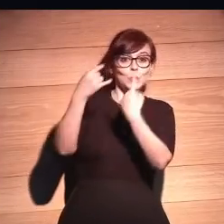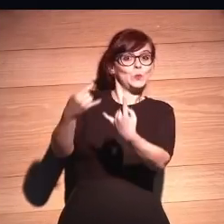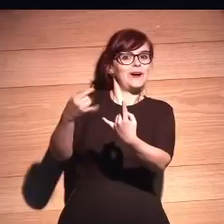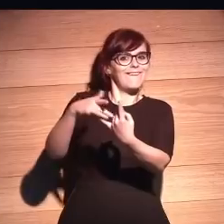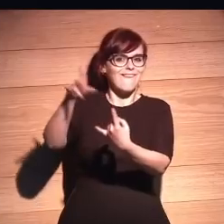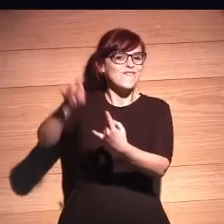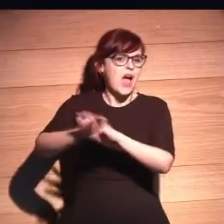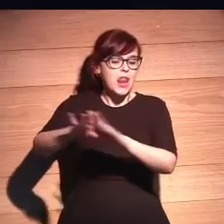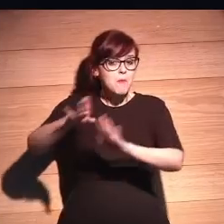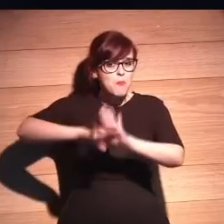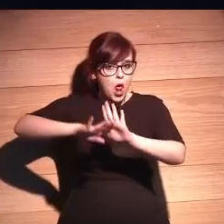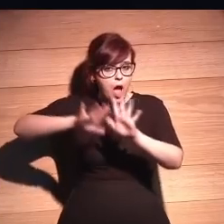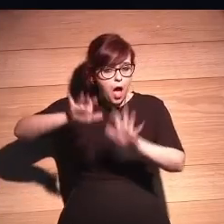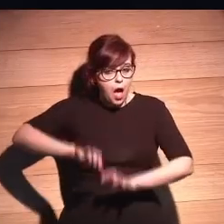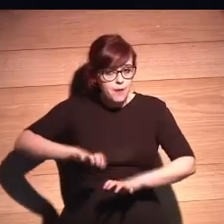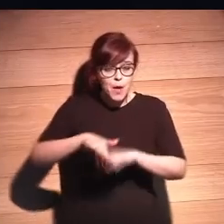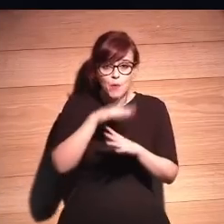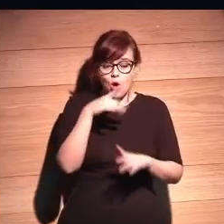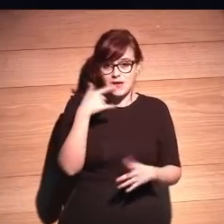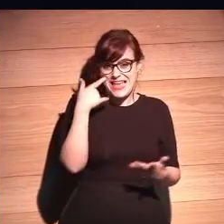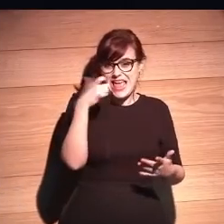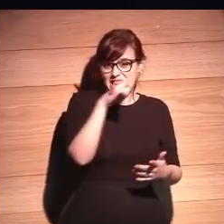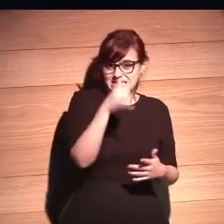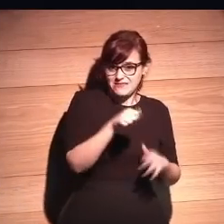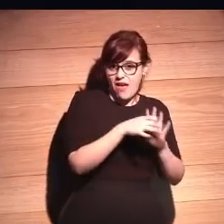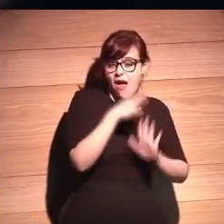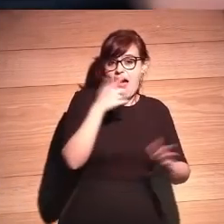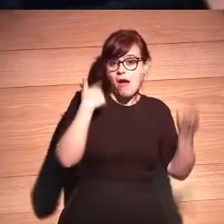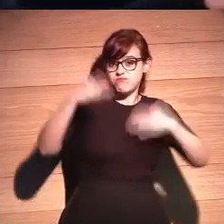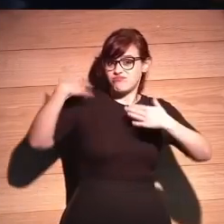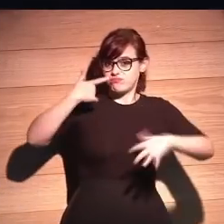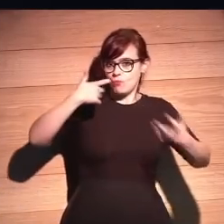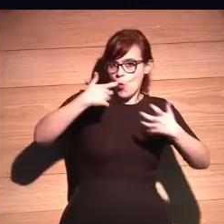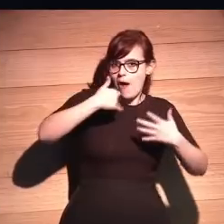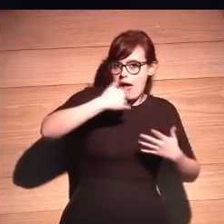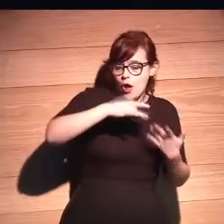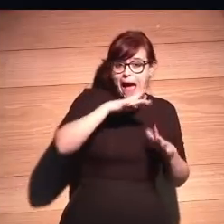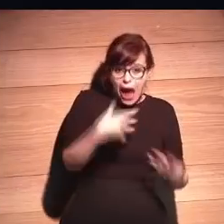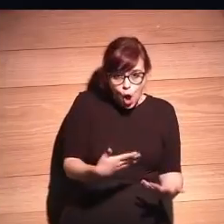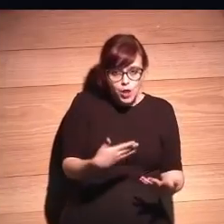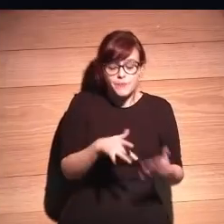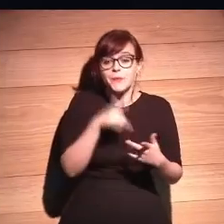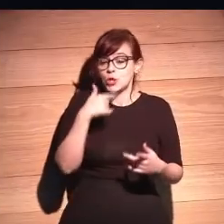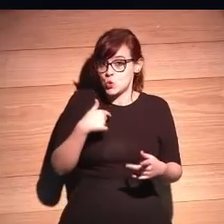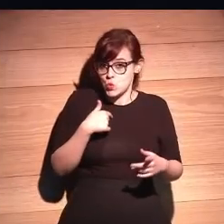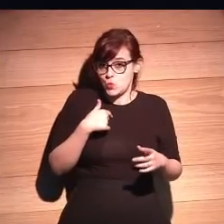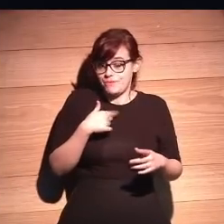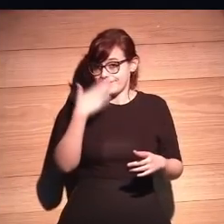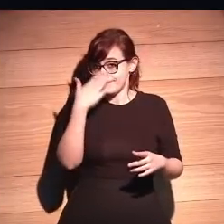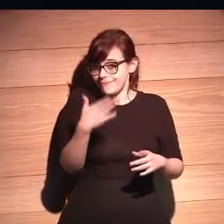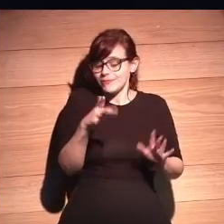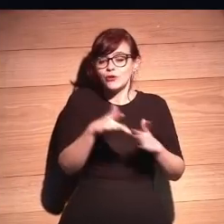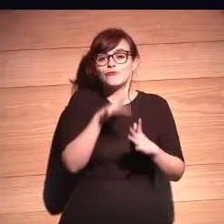es tan difícil programar eso, ¿eh? Porque si Elisa ya era un impacto, coño, ahora... Y ahora, yo no he tratado nunca de